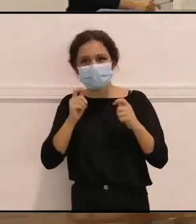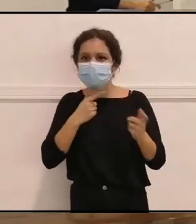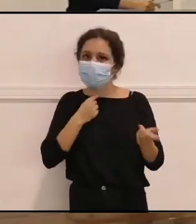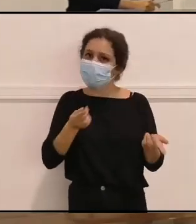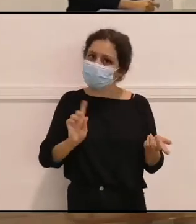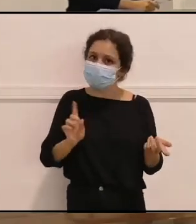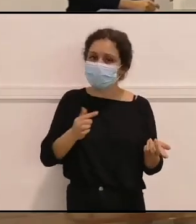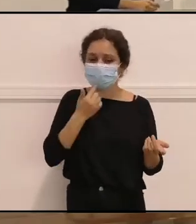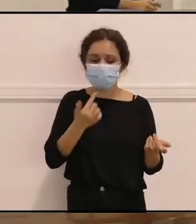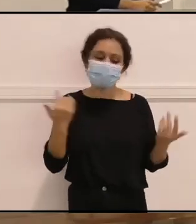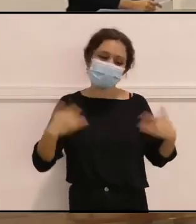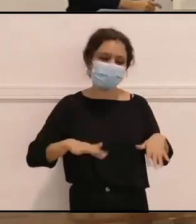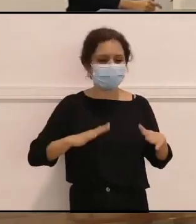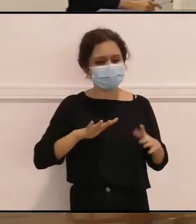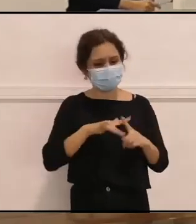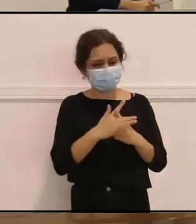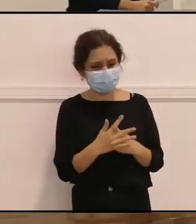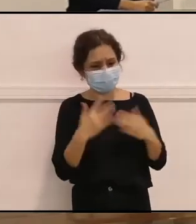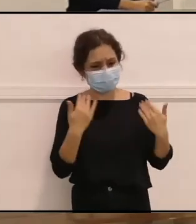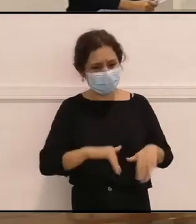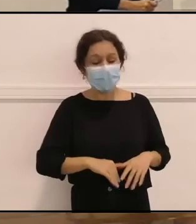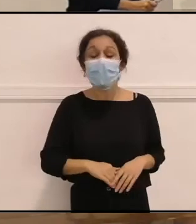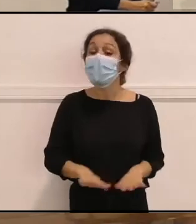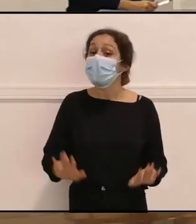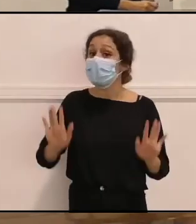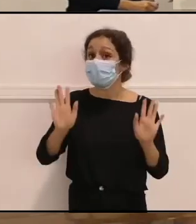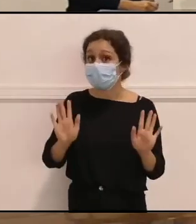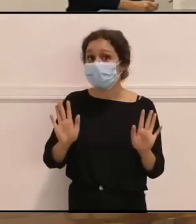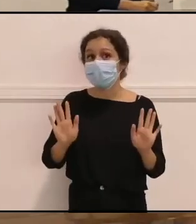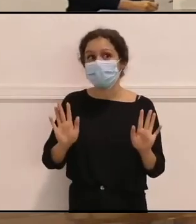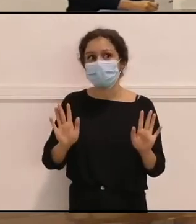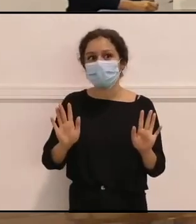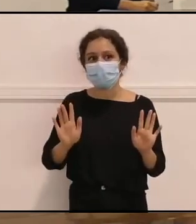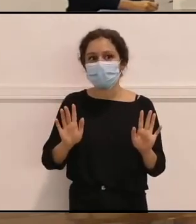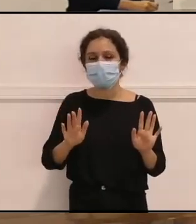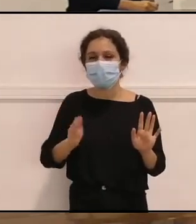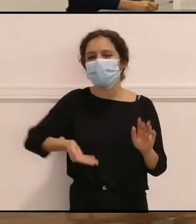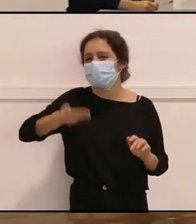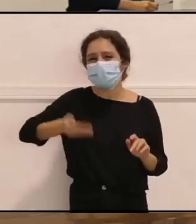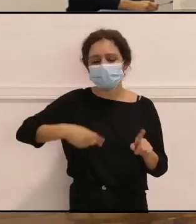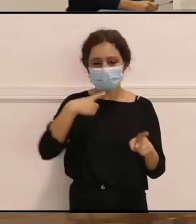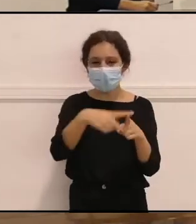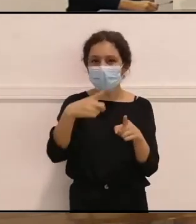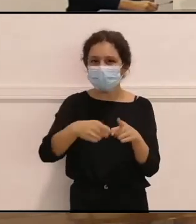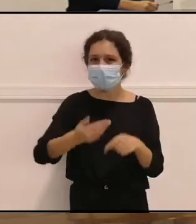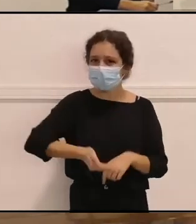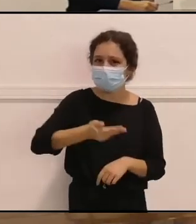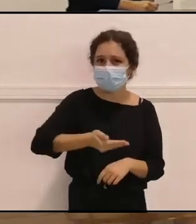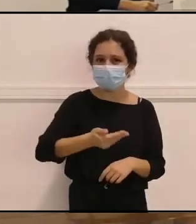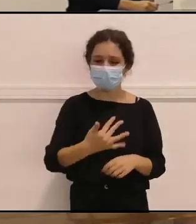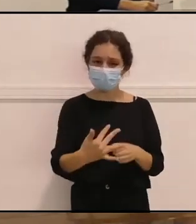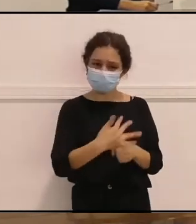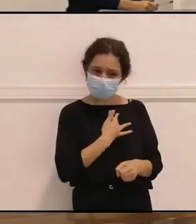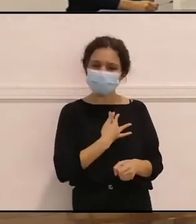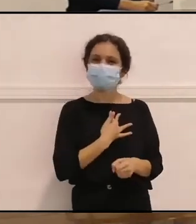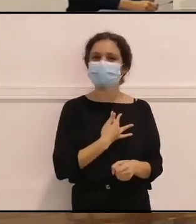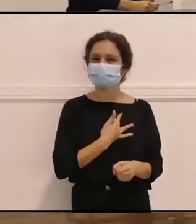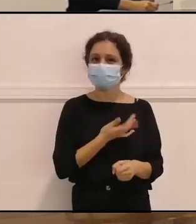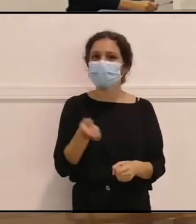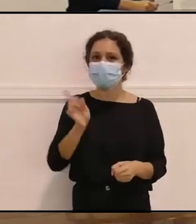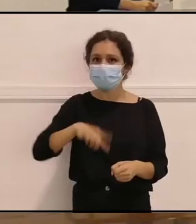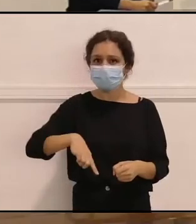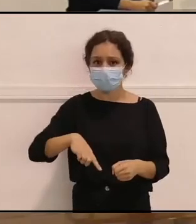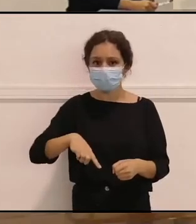joder, qué mal que esto esté pasando, ¿no? Pero creo que es súper importante que las cosas no nos sean indiferentes y que trabajemos para que las cosas no nos sean